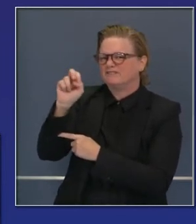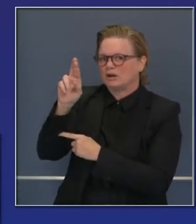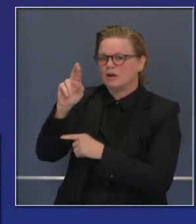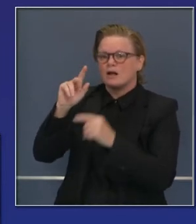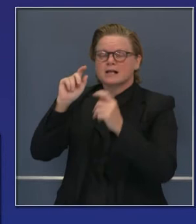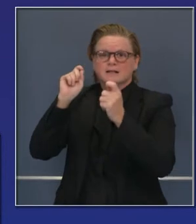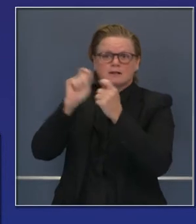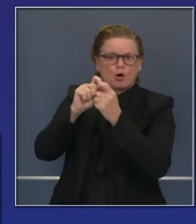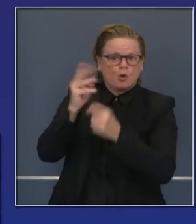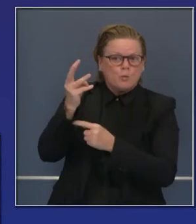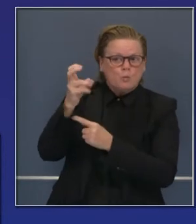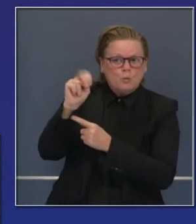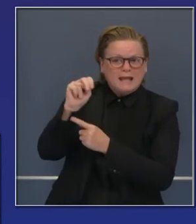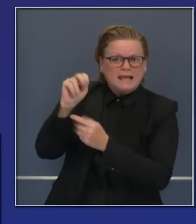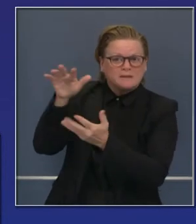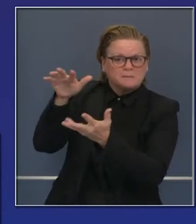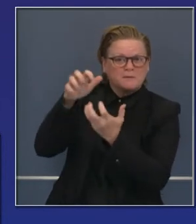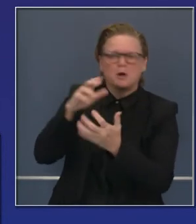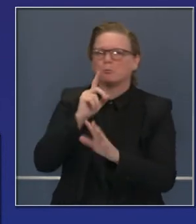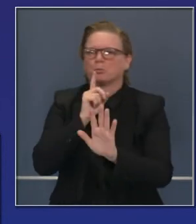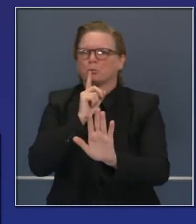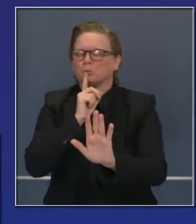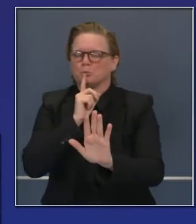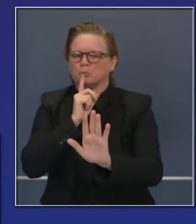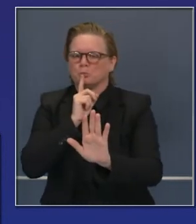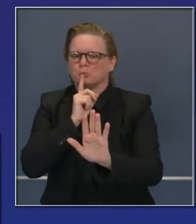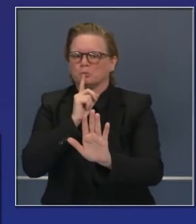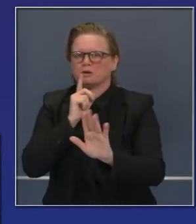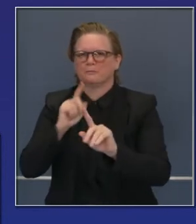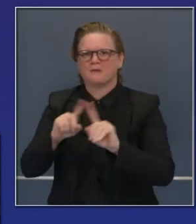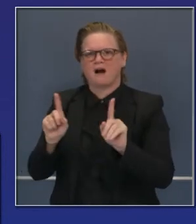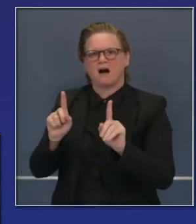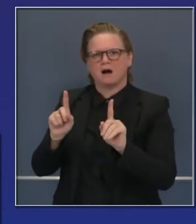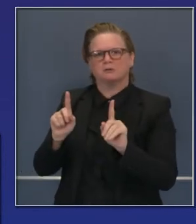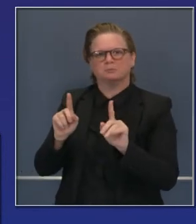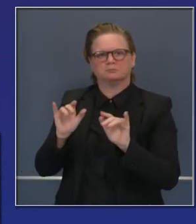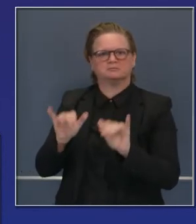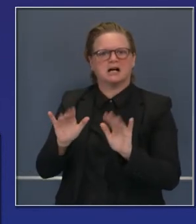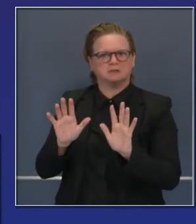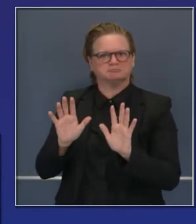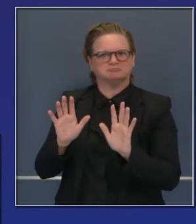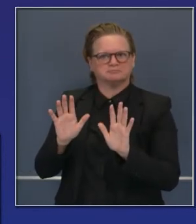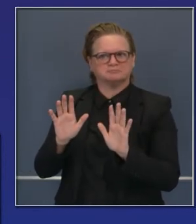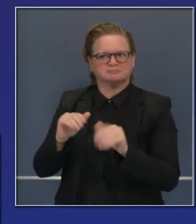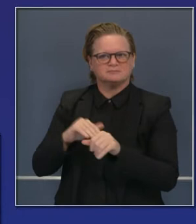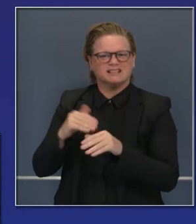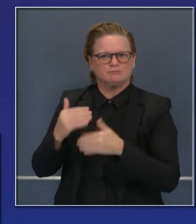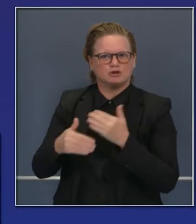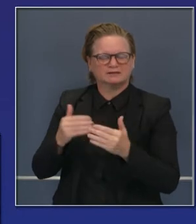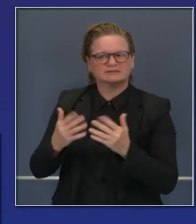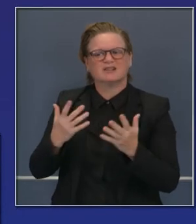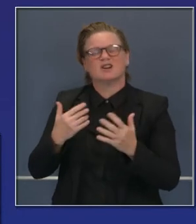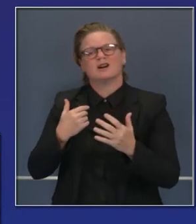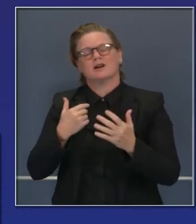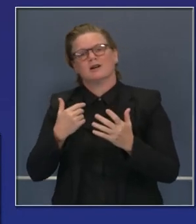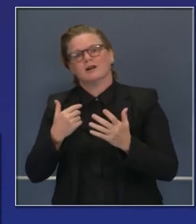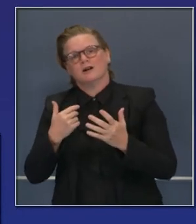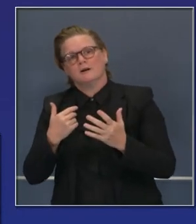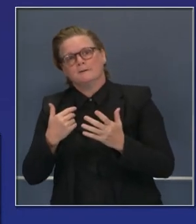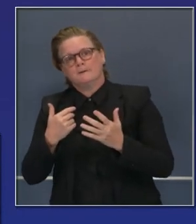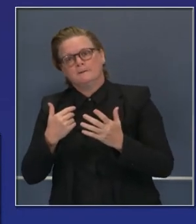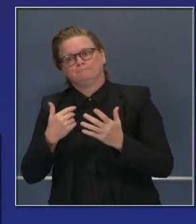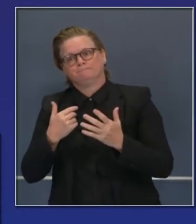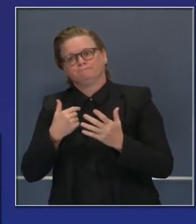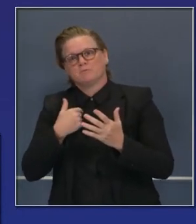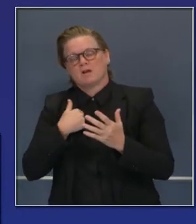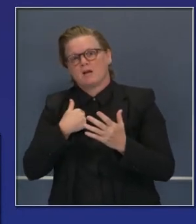indicar una fecha particular porque la fecha que ellos nos dieron puede ser dentro de dos, tres semanas. Pero yo